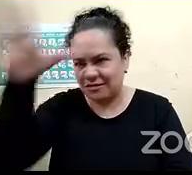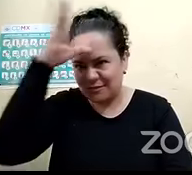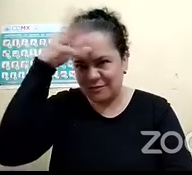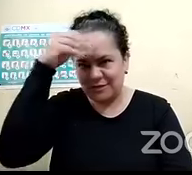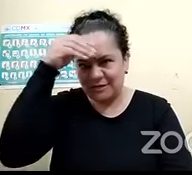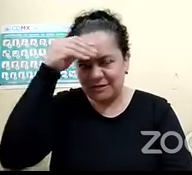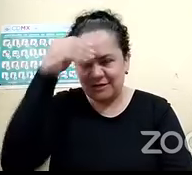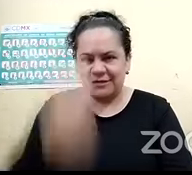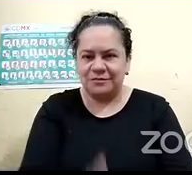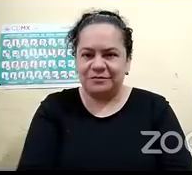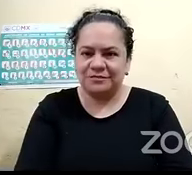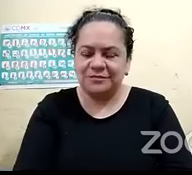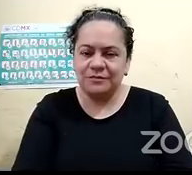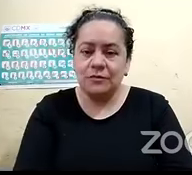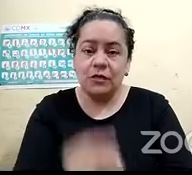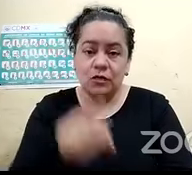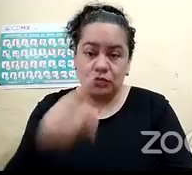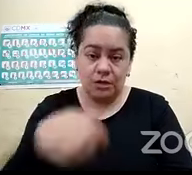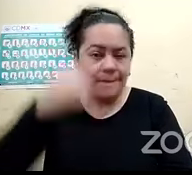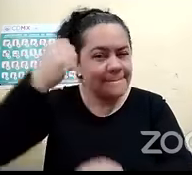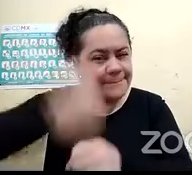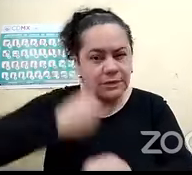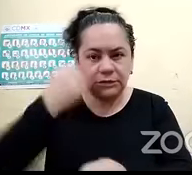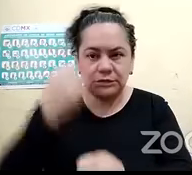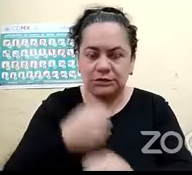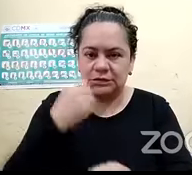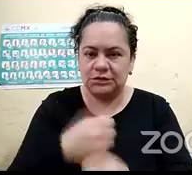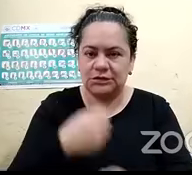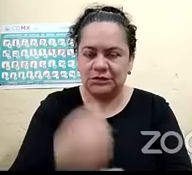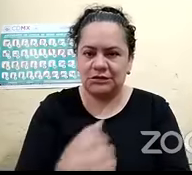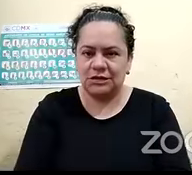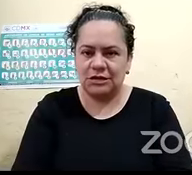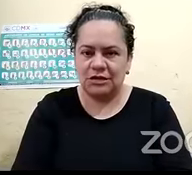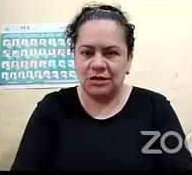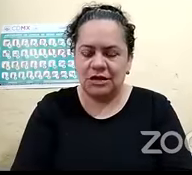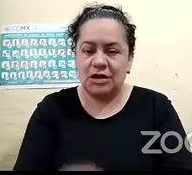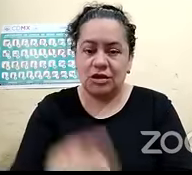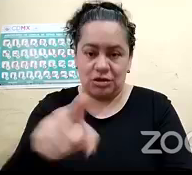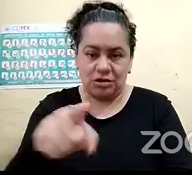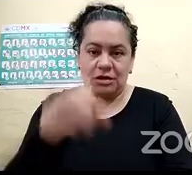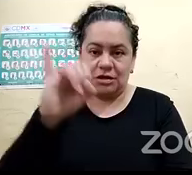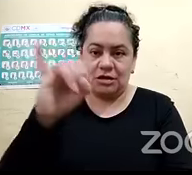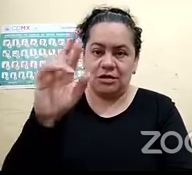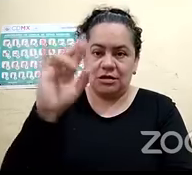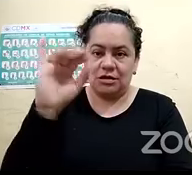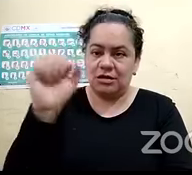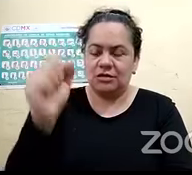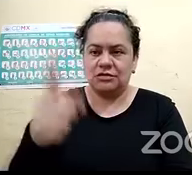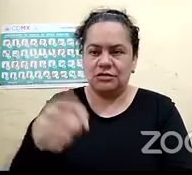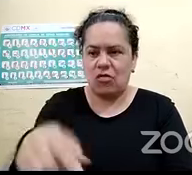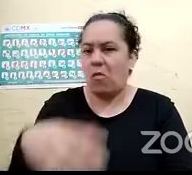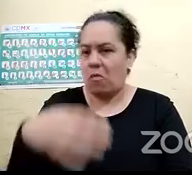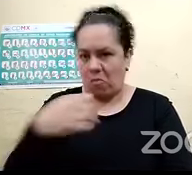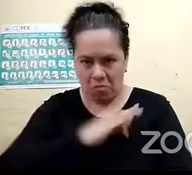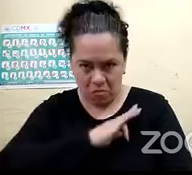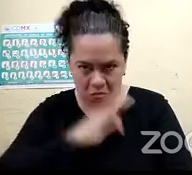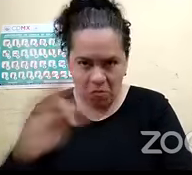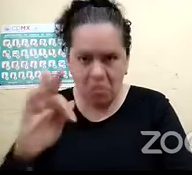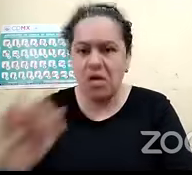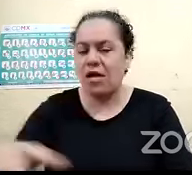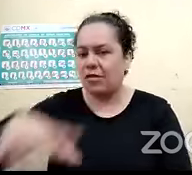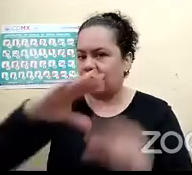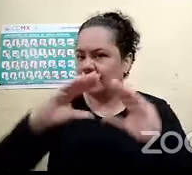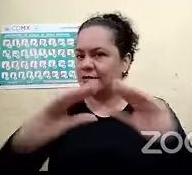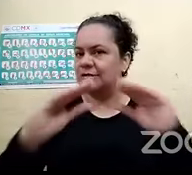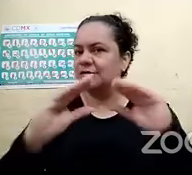si ustedes quisieran aquí una servidora se pone a sus órdenes para quien lo